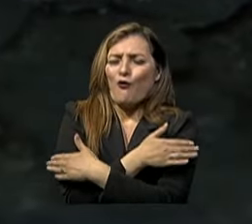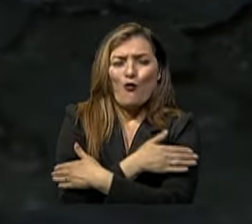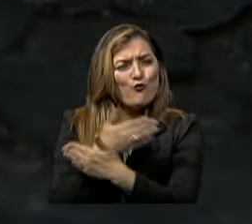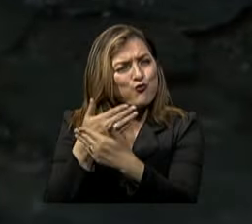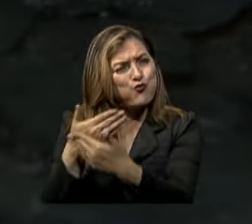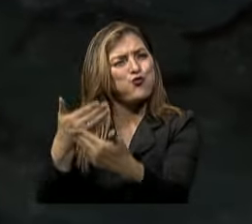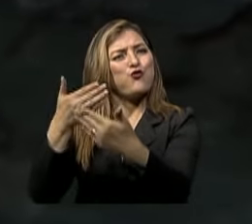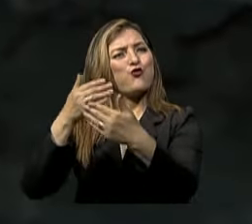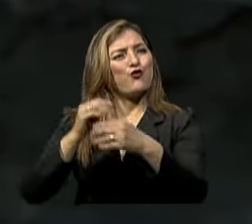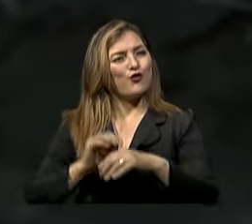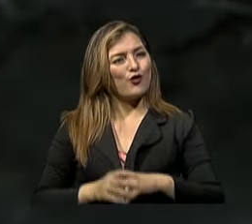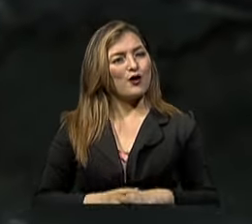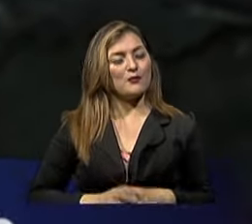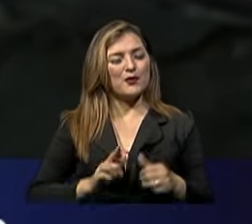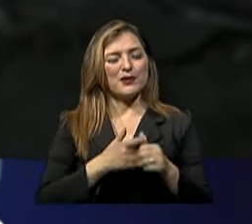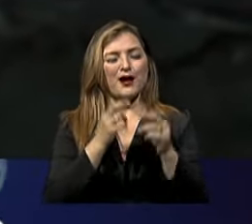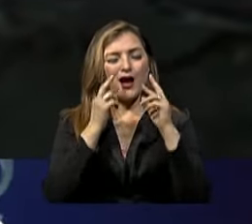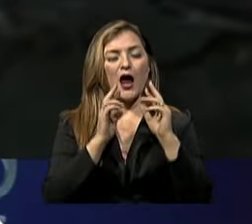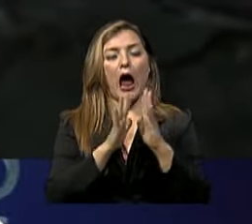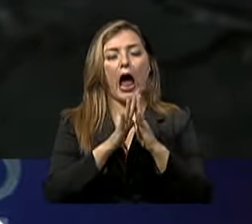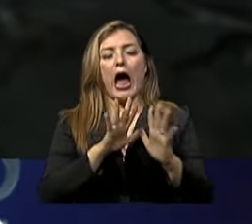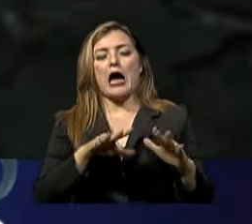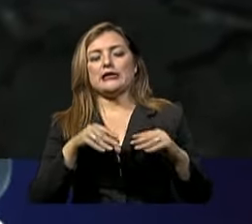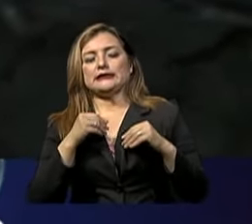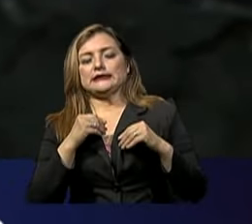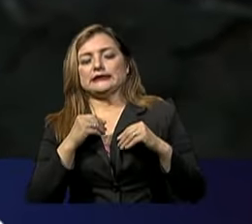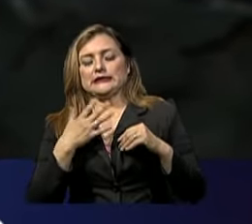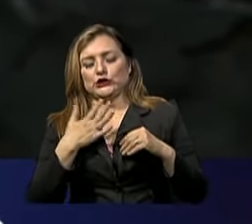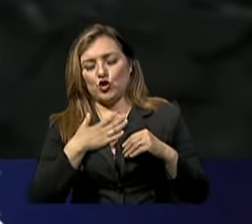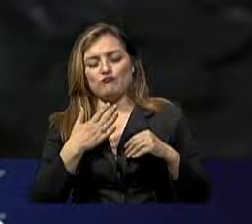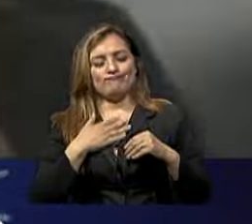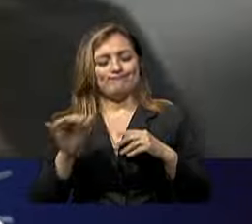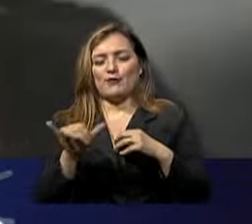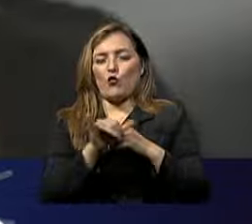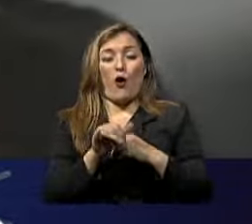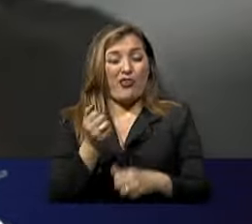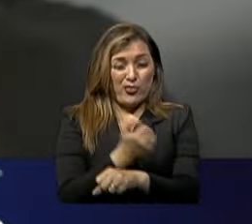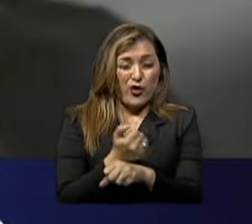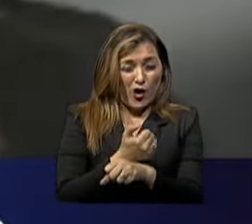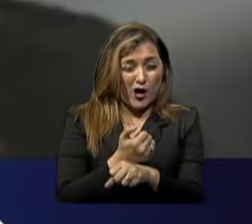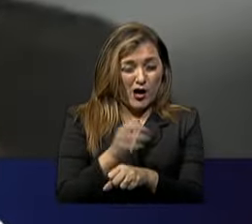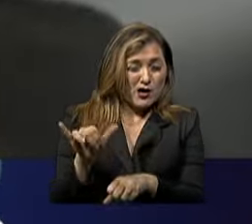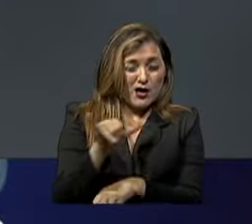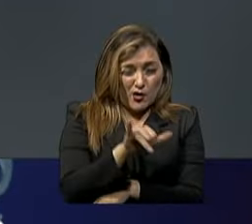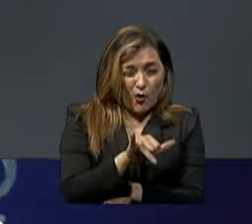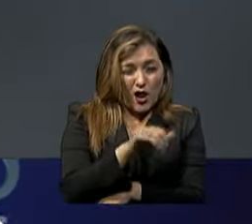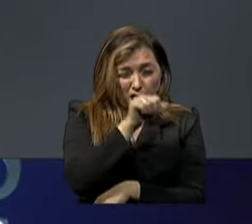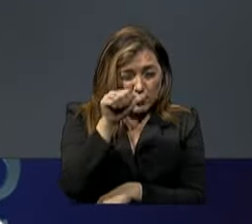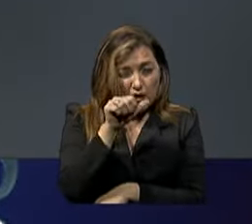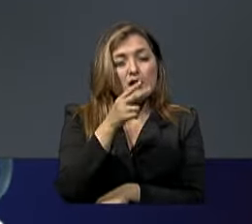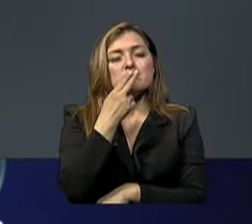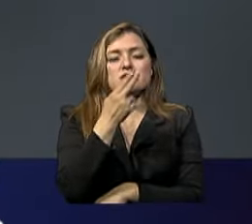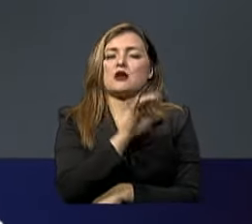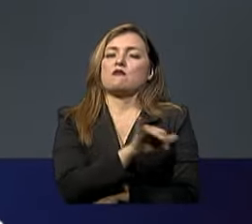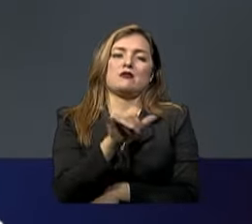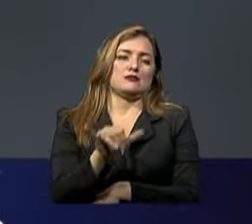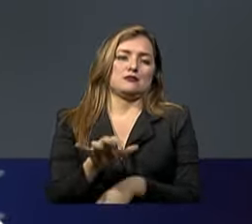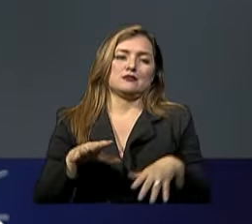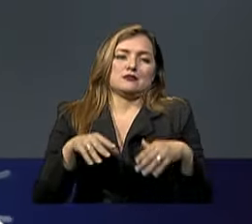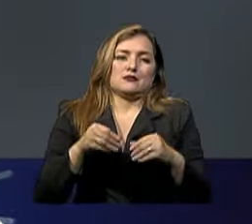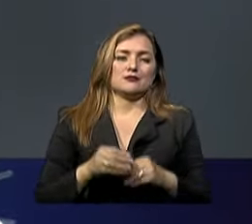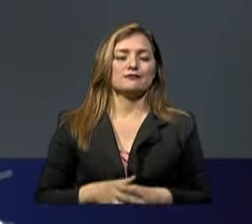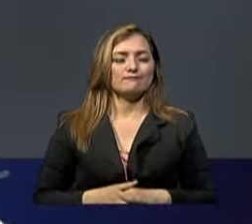primer gran paso es reconocer que es una adicción Y decir, bueno, hasta aquí, hasta aquí llegué, ya no quiero Y es un proceso Reduce la cantidad de